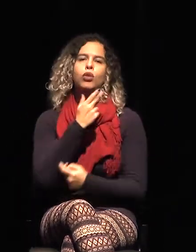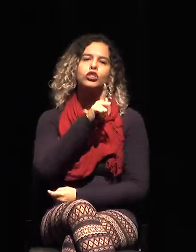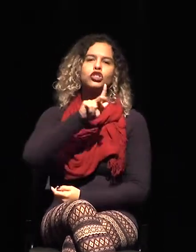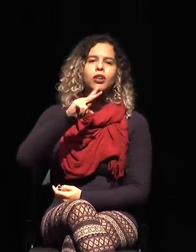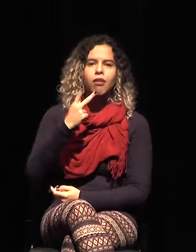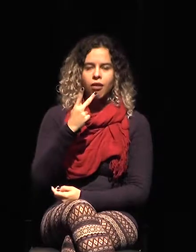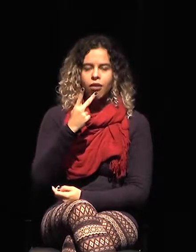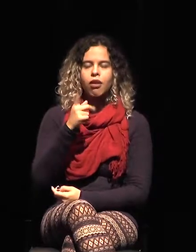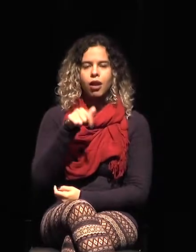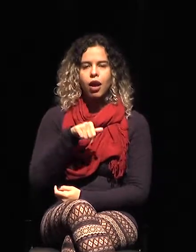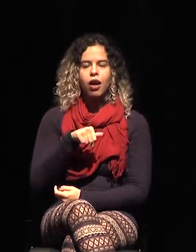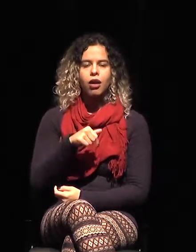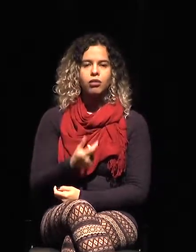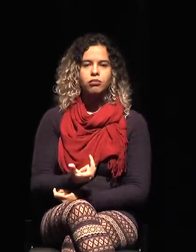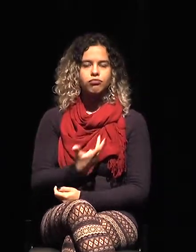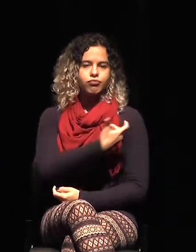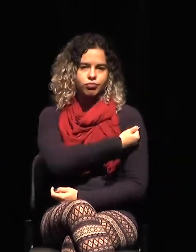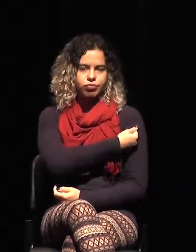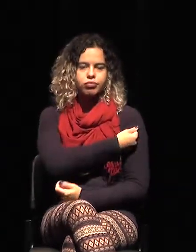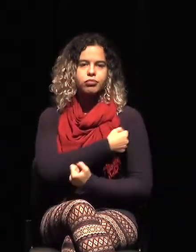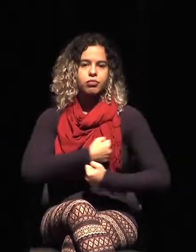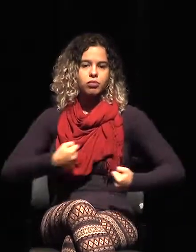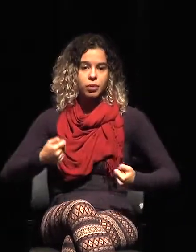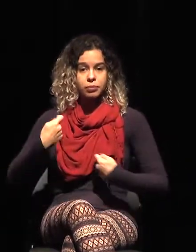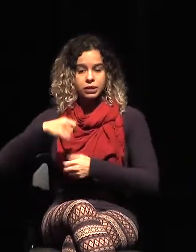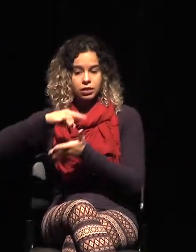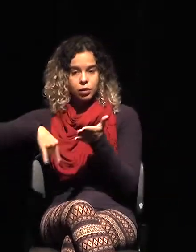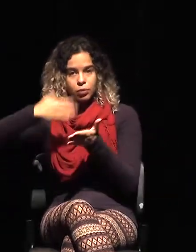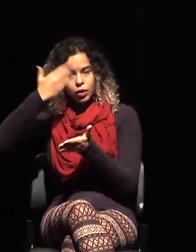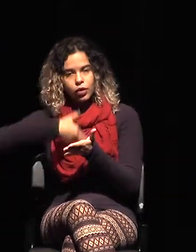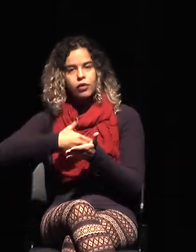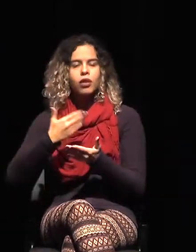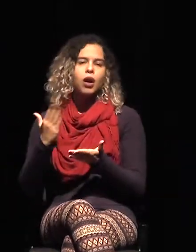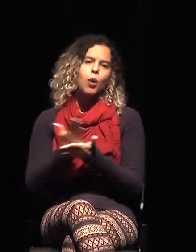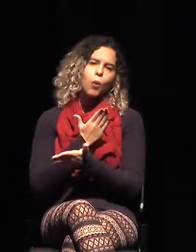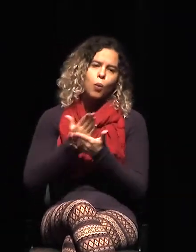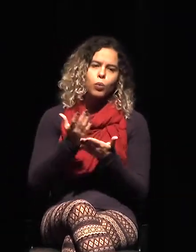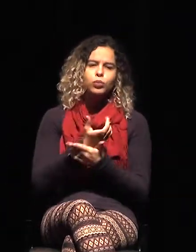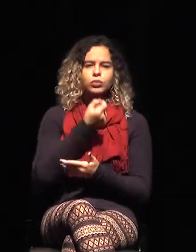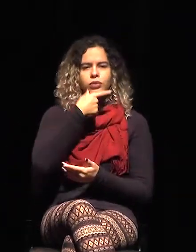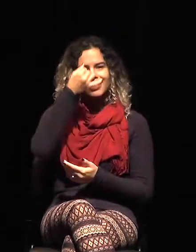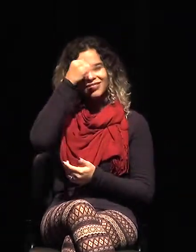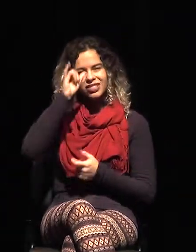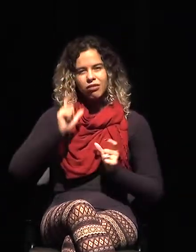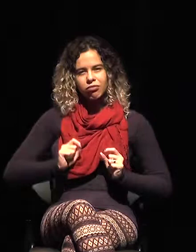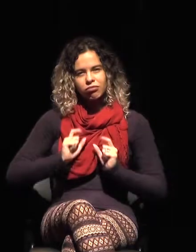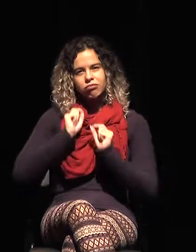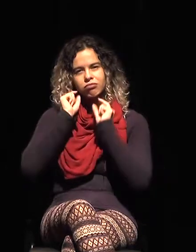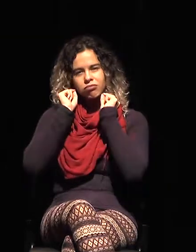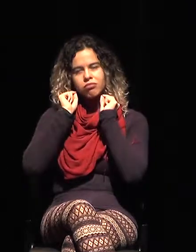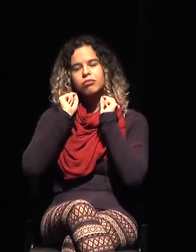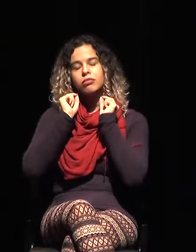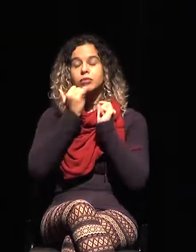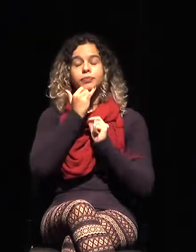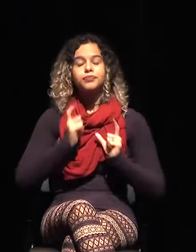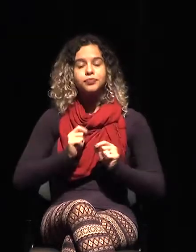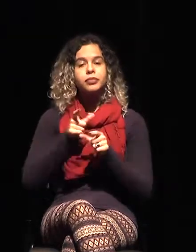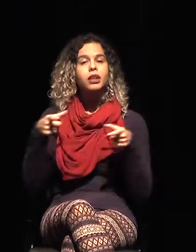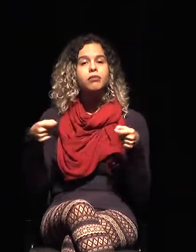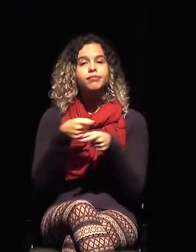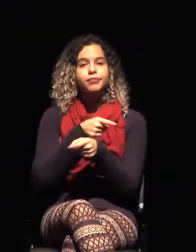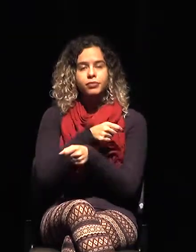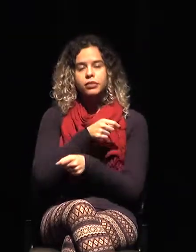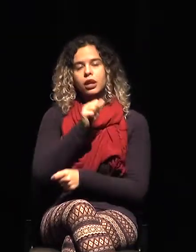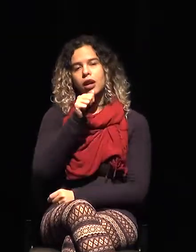tener una prescripción médica, algunos antibióticos también, entonces utilizan, acaban teniendo muchísimas ganancias,